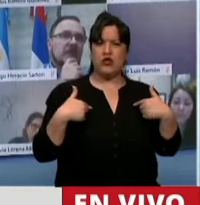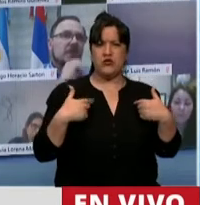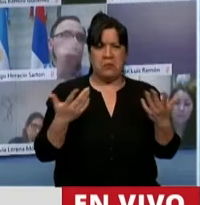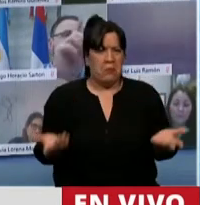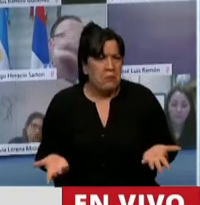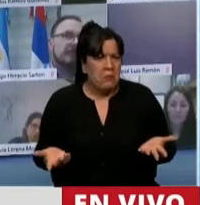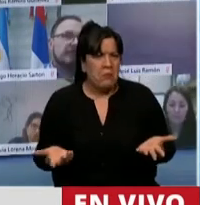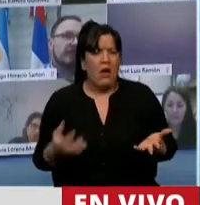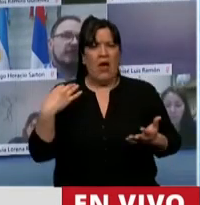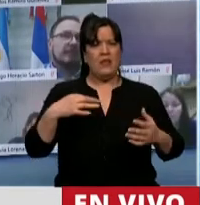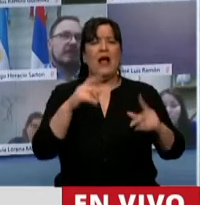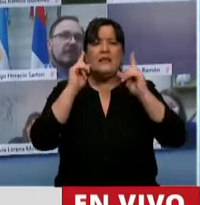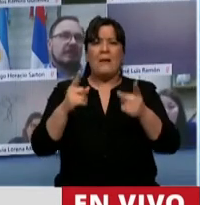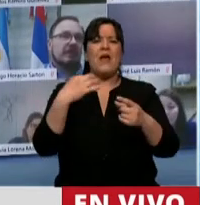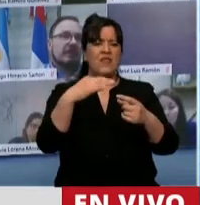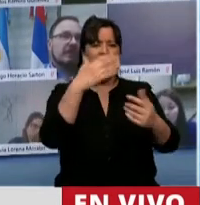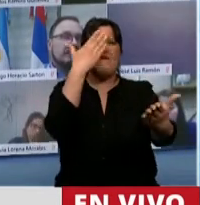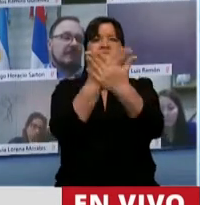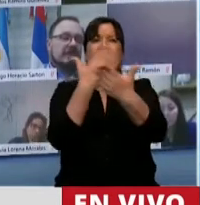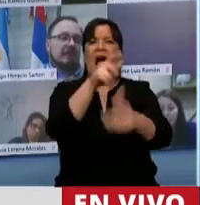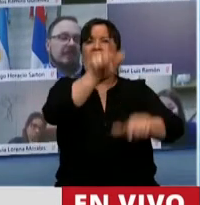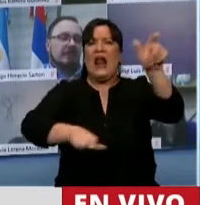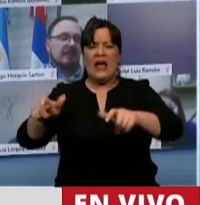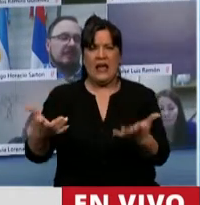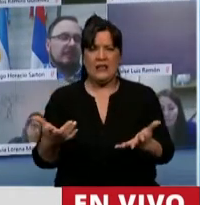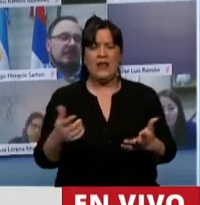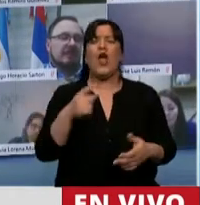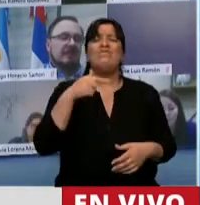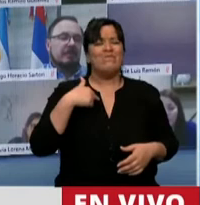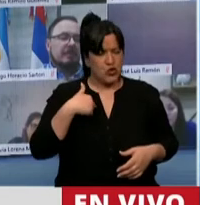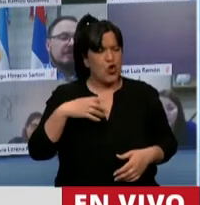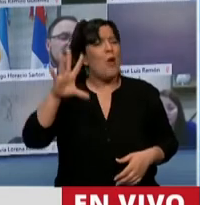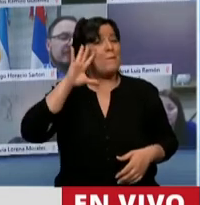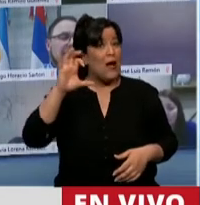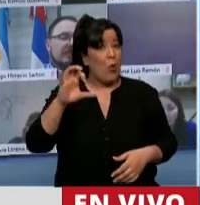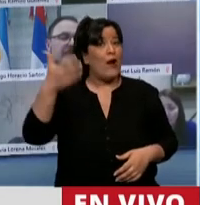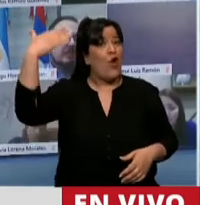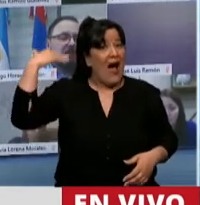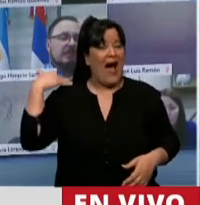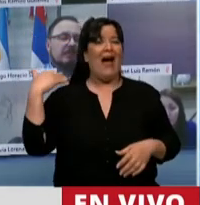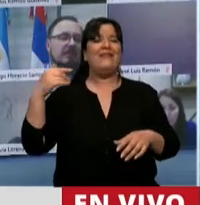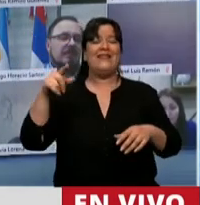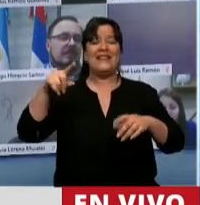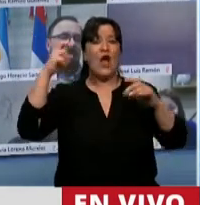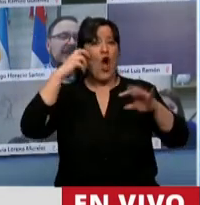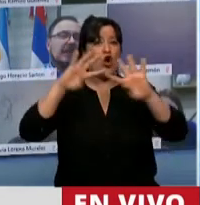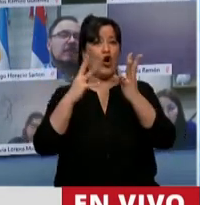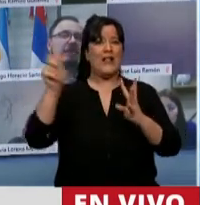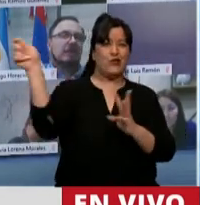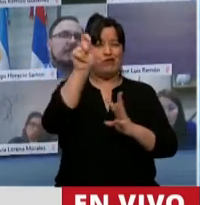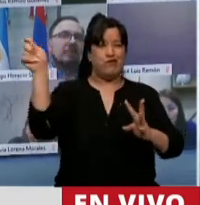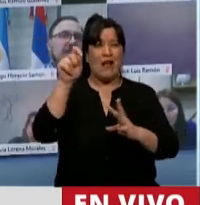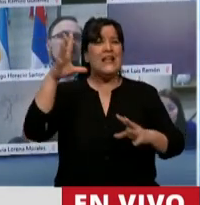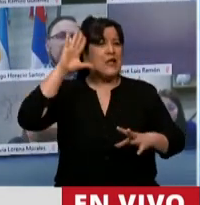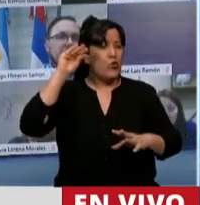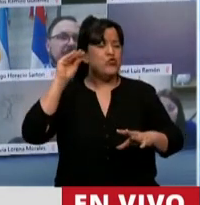Sesionar de cara a la gente, dijo otra diputada. Queremos sesionar de cara a la gente. Todavía me acuerdo cuando sonaba la chicharra en el Congreso y se escuchaban los